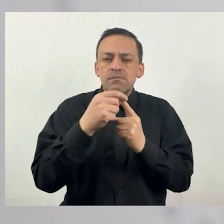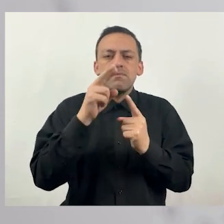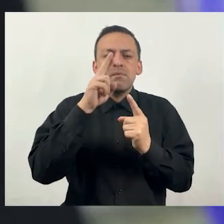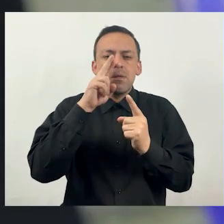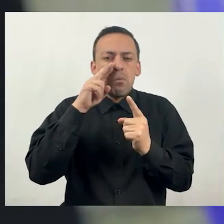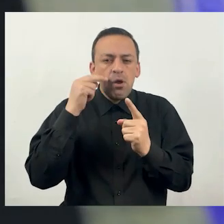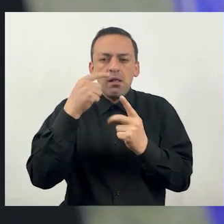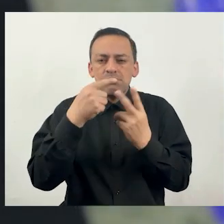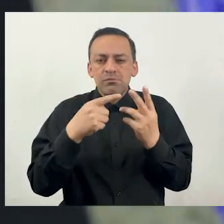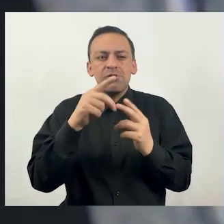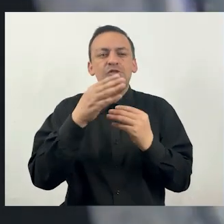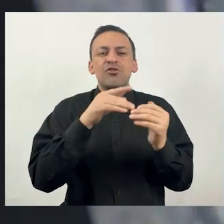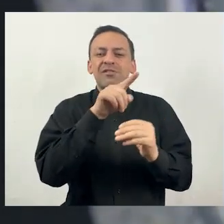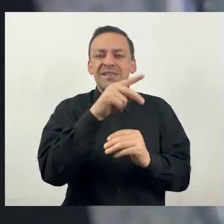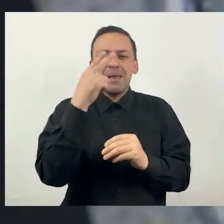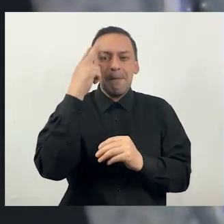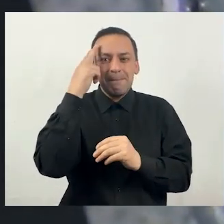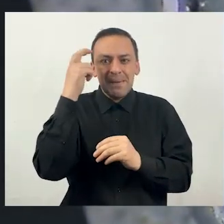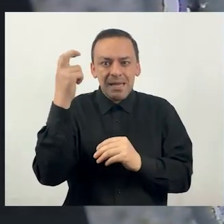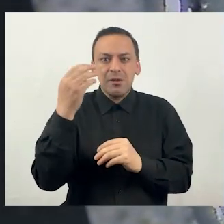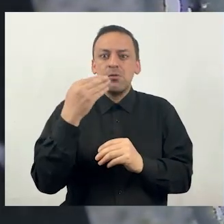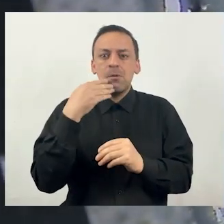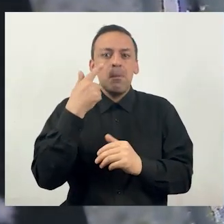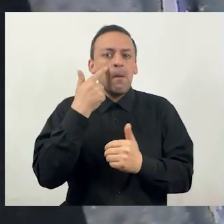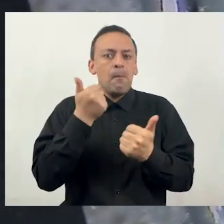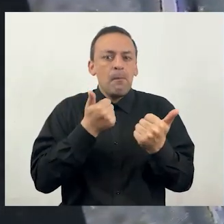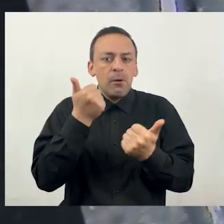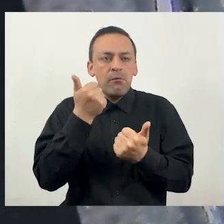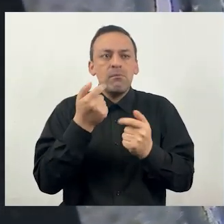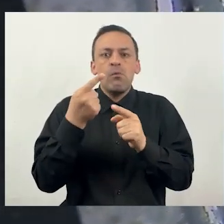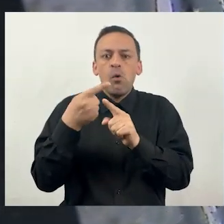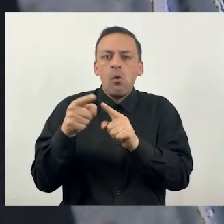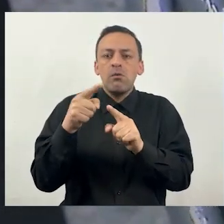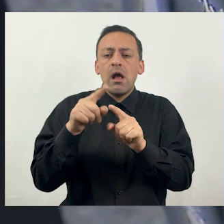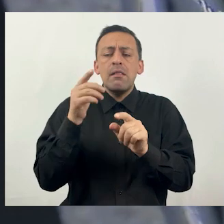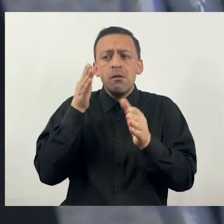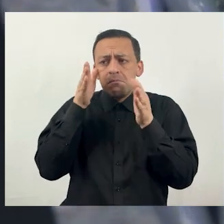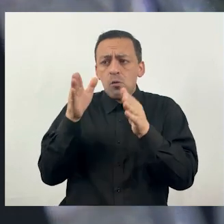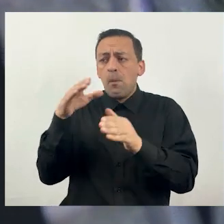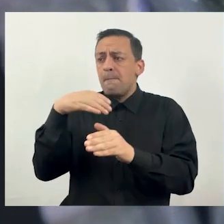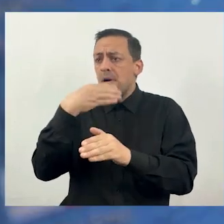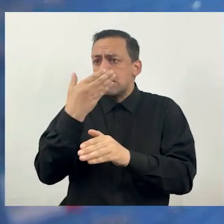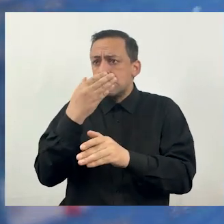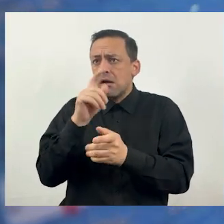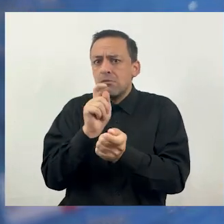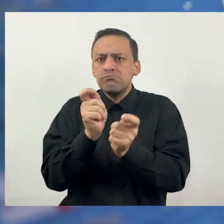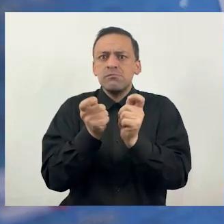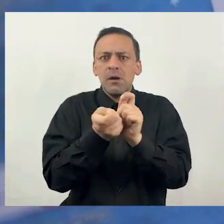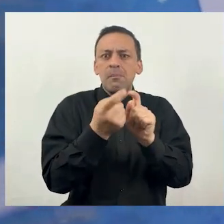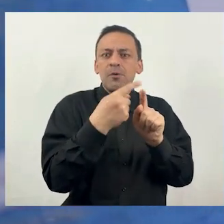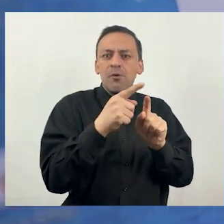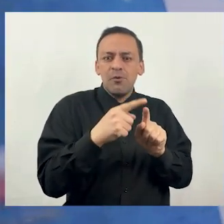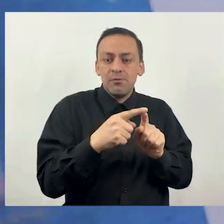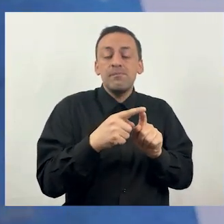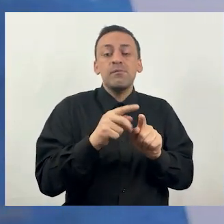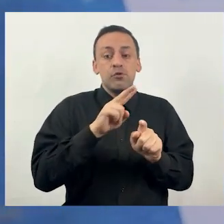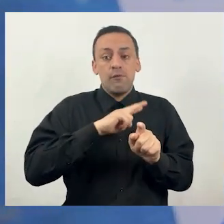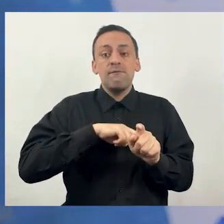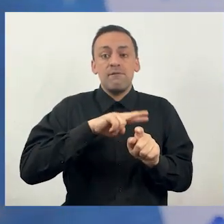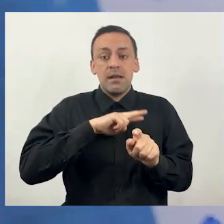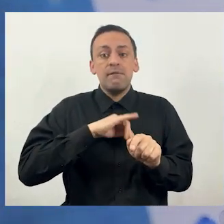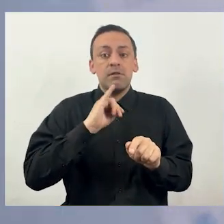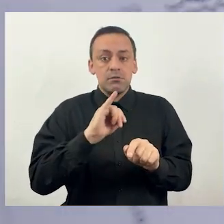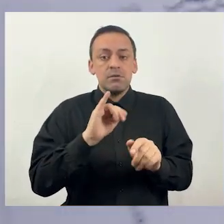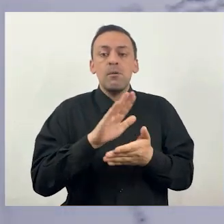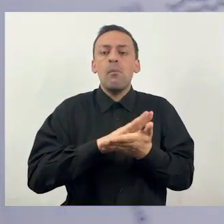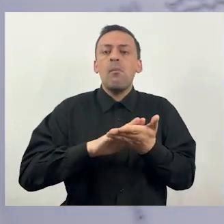arándanos, se está probando hoy día en México, todos los berries, y por lo tanto se empezó a masificar por otros cultivos. Entonces eso trajo beneficios, por ejemplo,